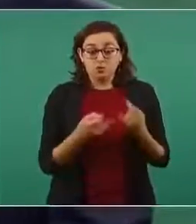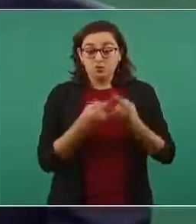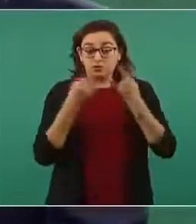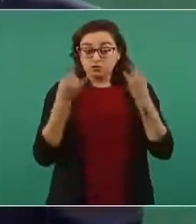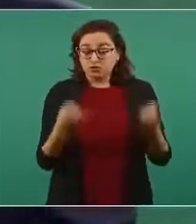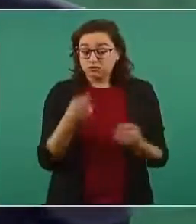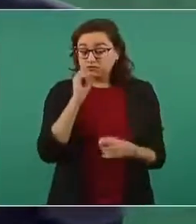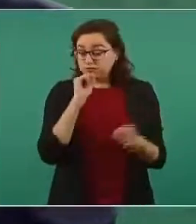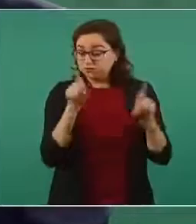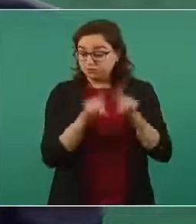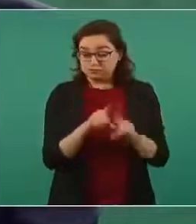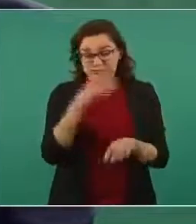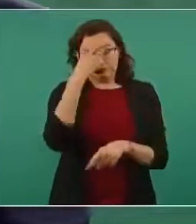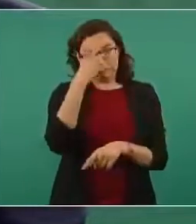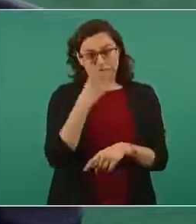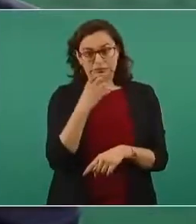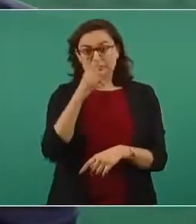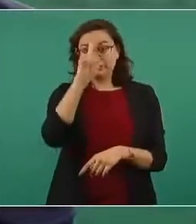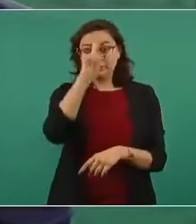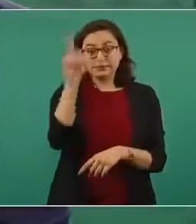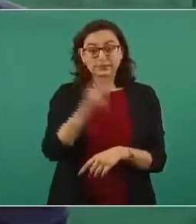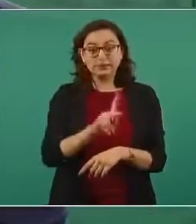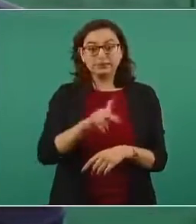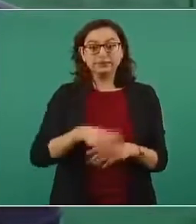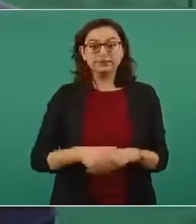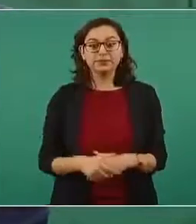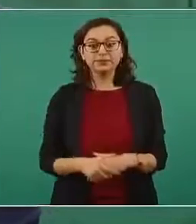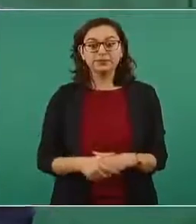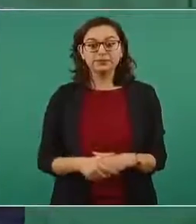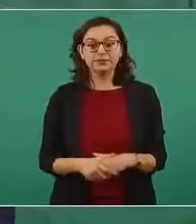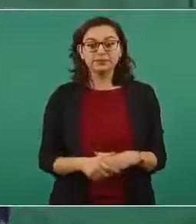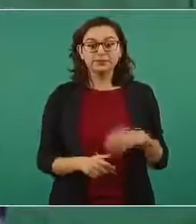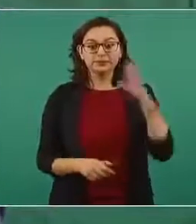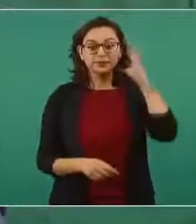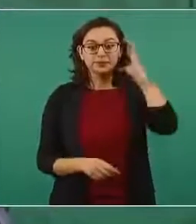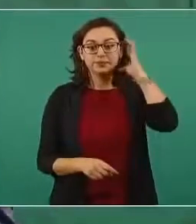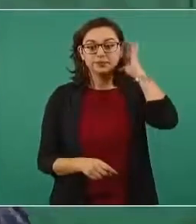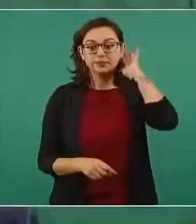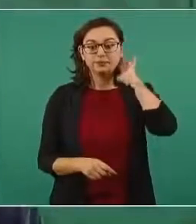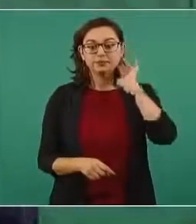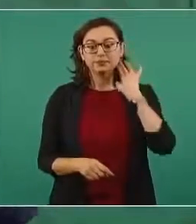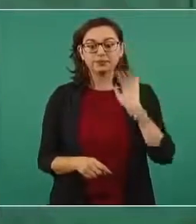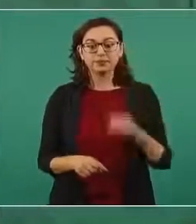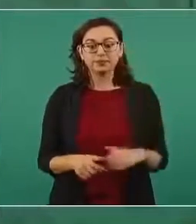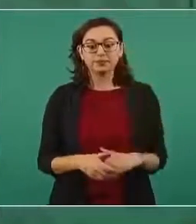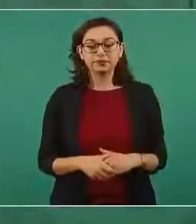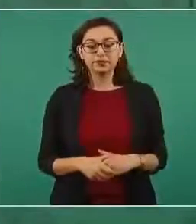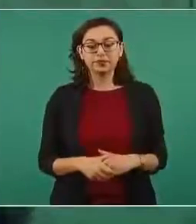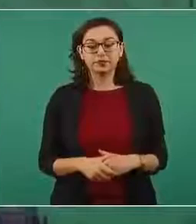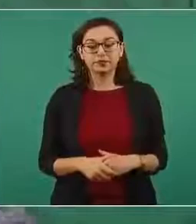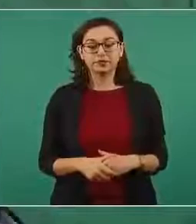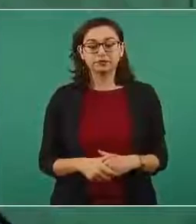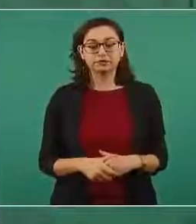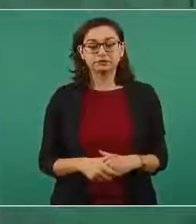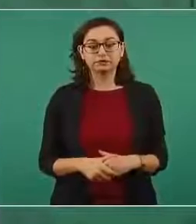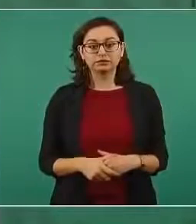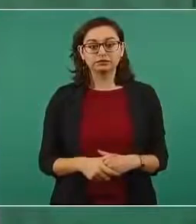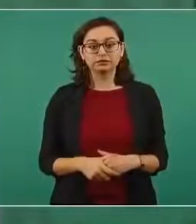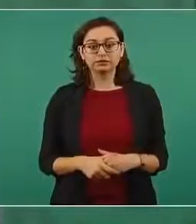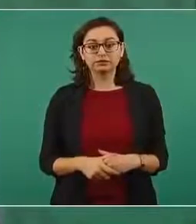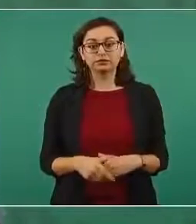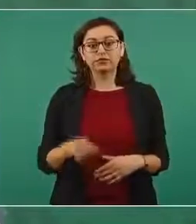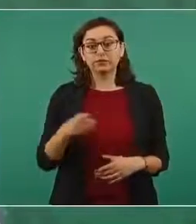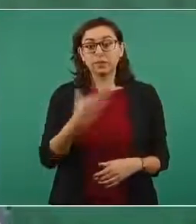lo que le hicieron al presidente